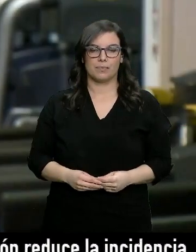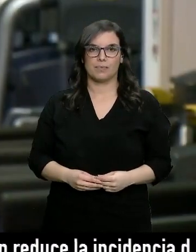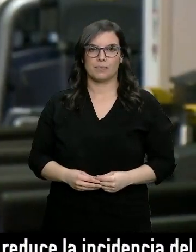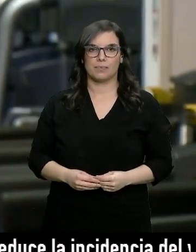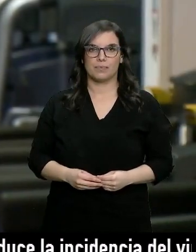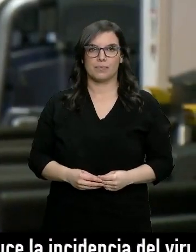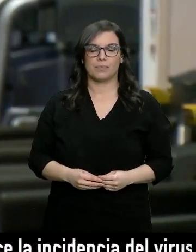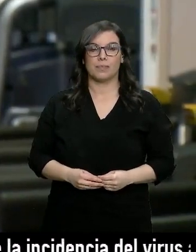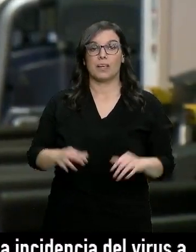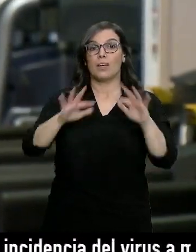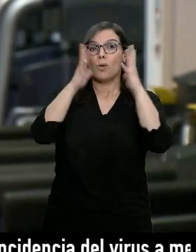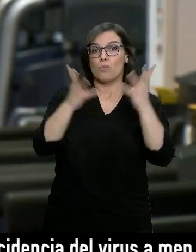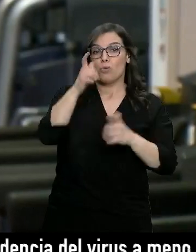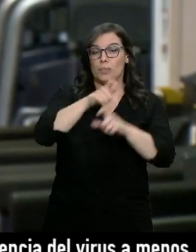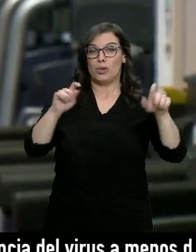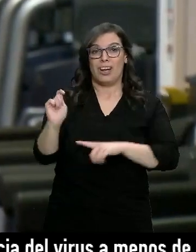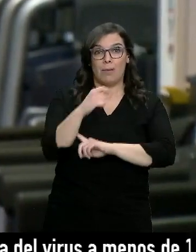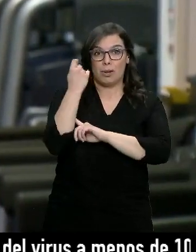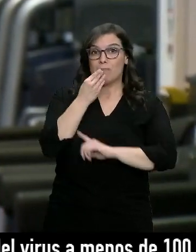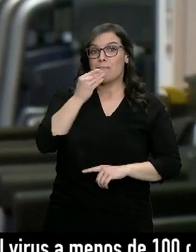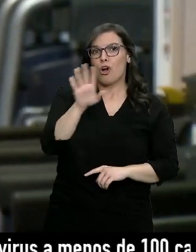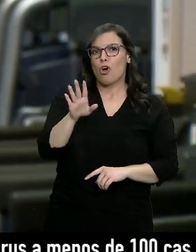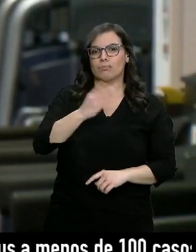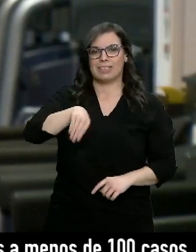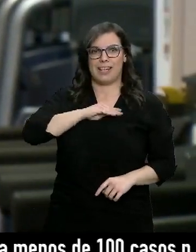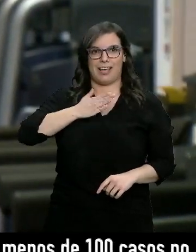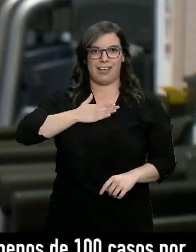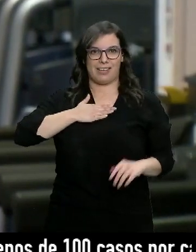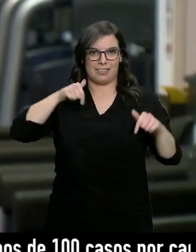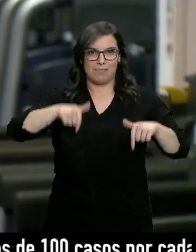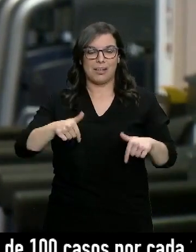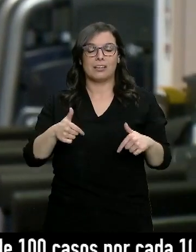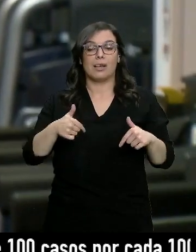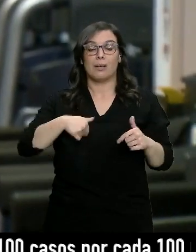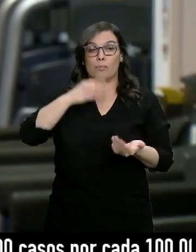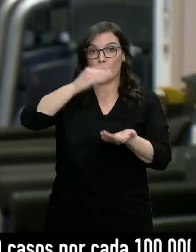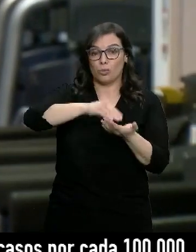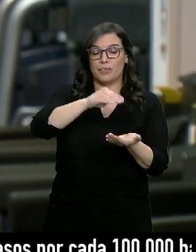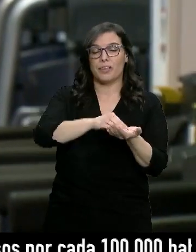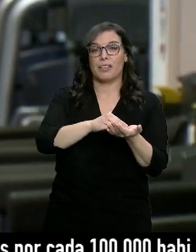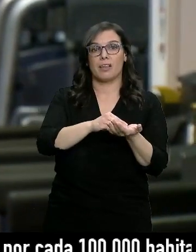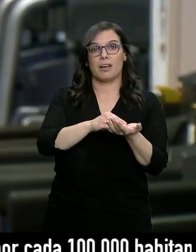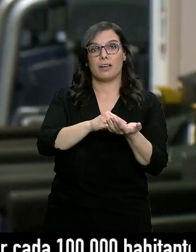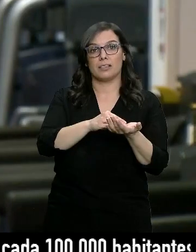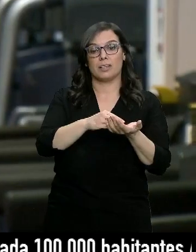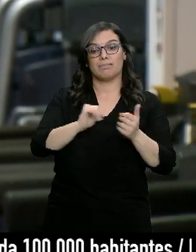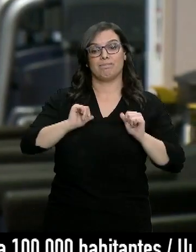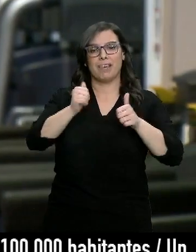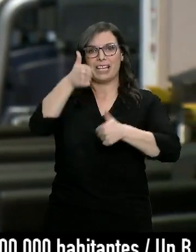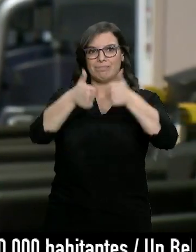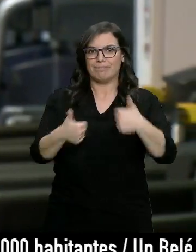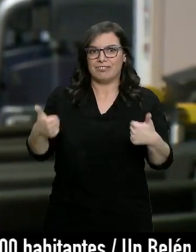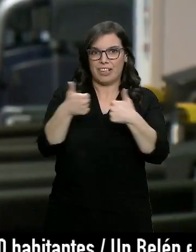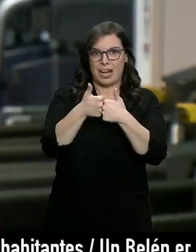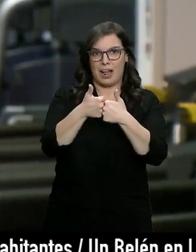Que los mejores del mundo y los campeones del mundo son españoles, muchas veces el meterte en una final de un Campeonato de